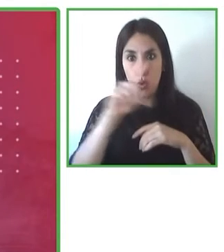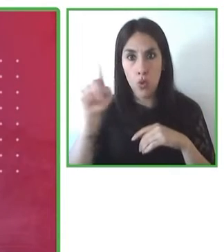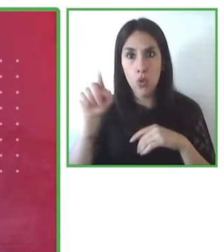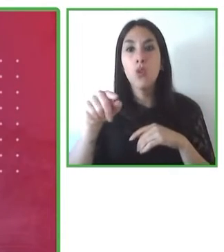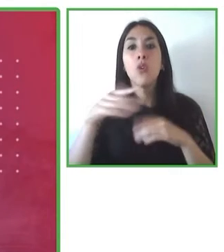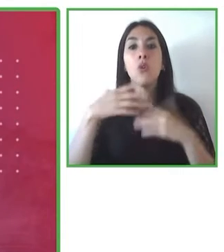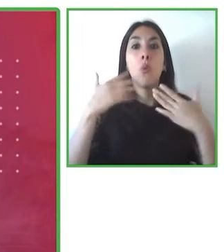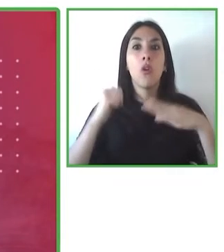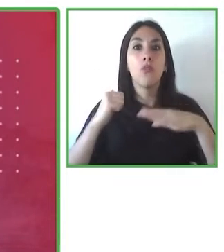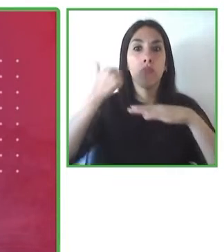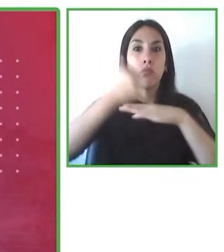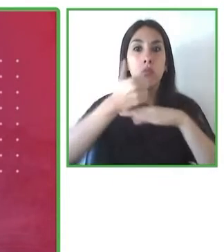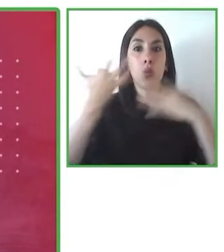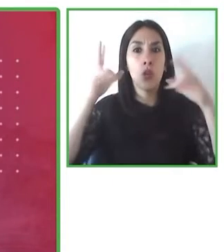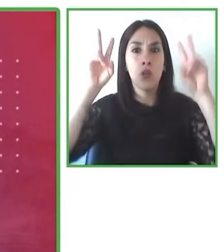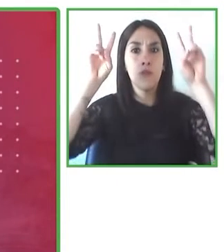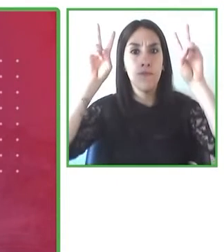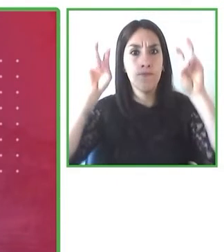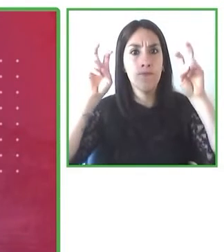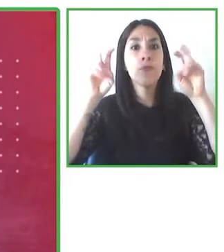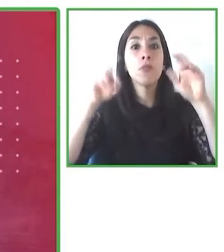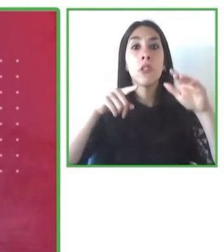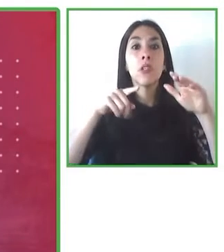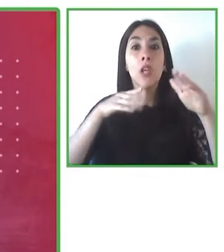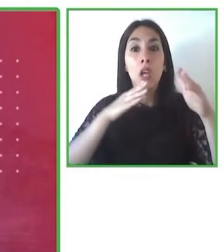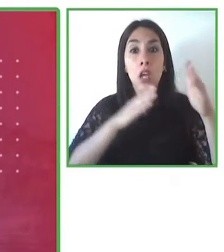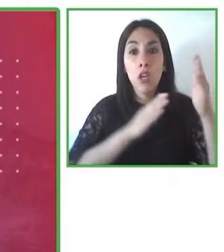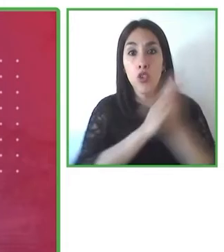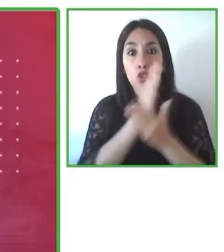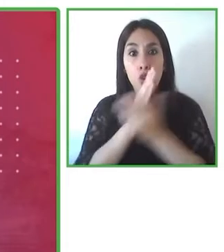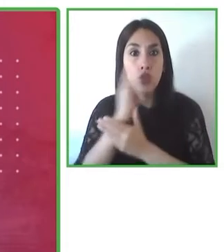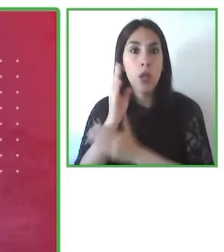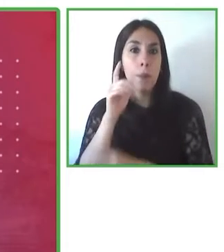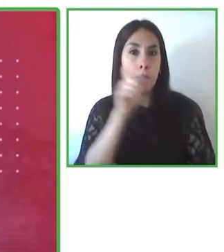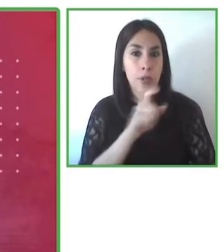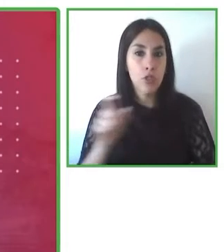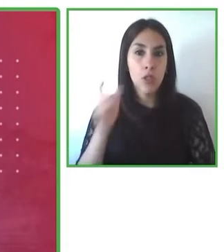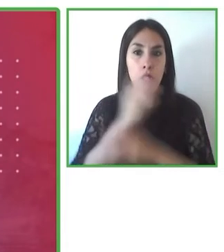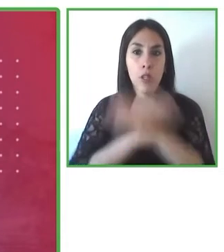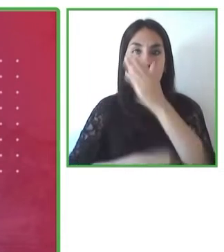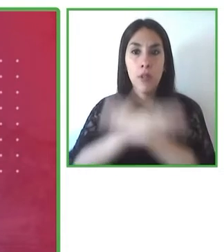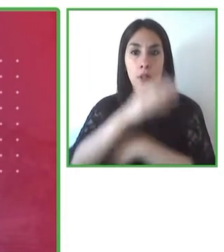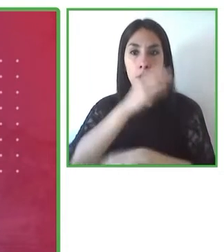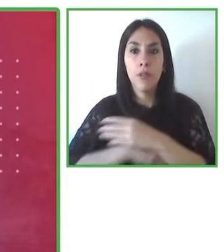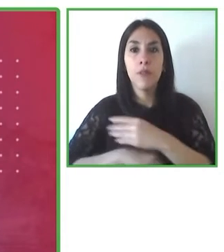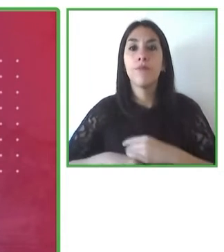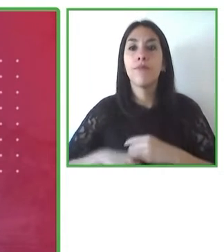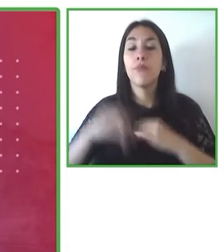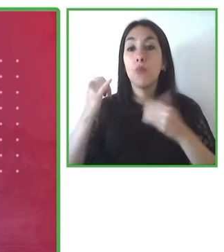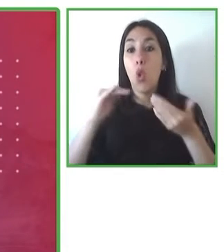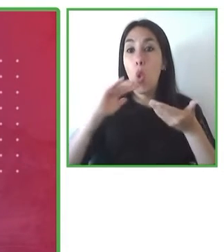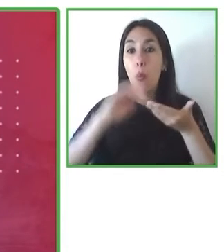digital y de la comunidad científica de ATOS. Adelante, Alexandra, con tu presentación.